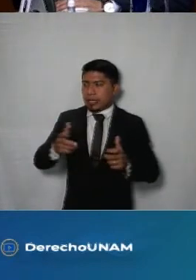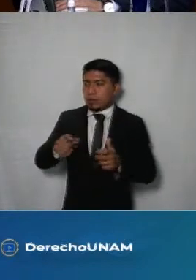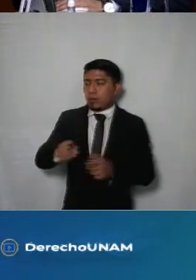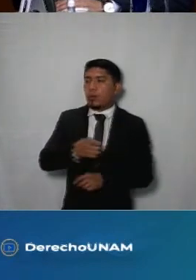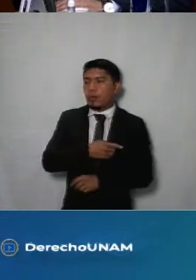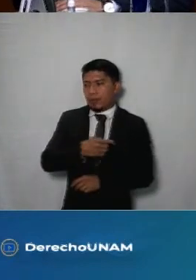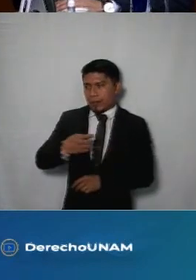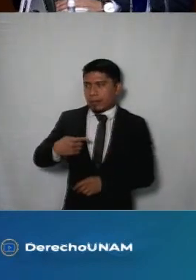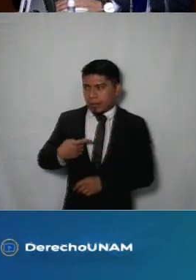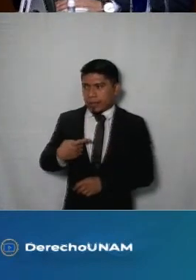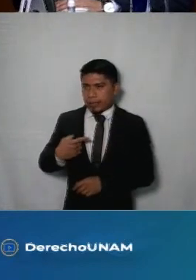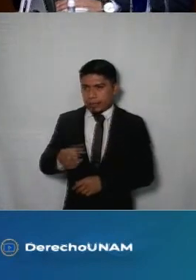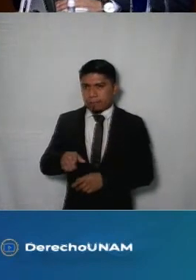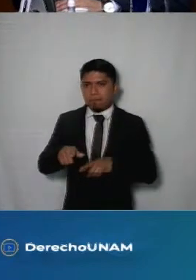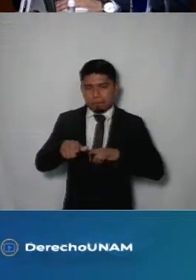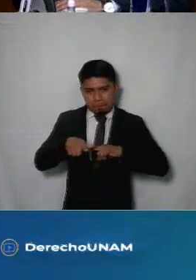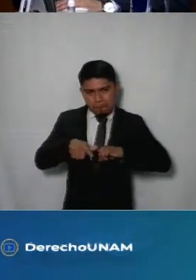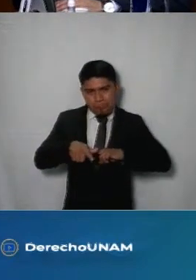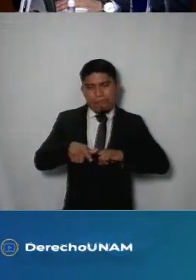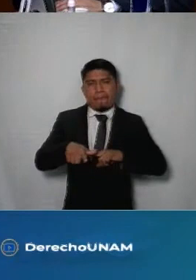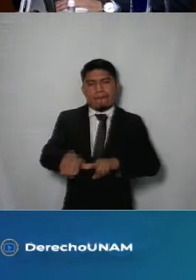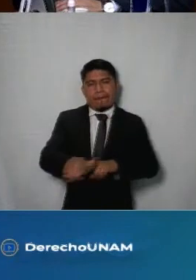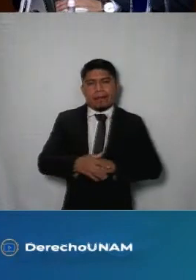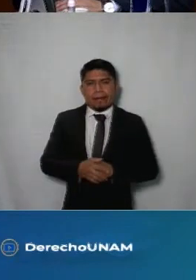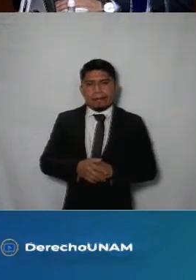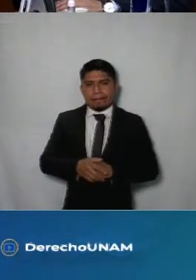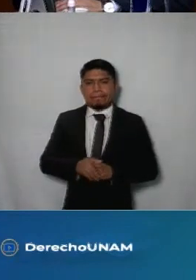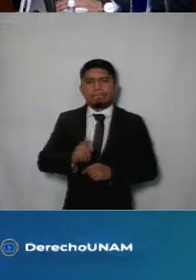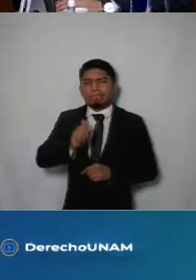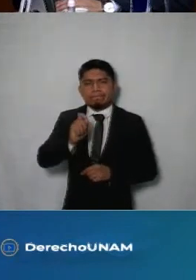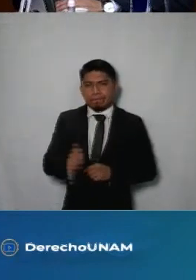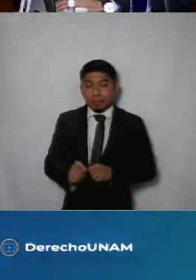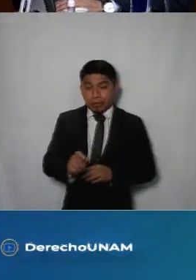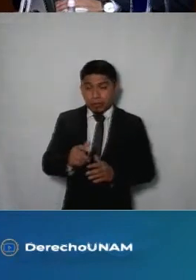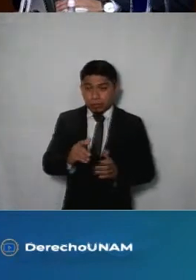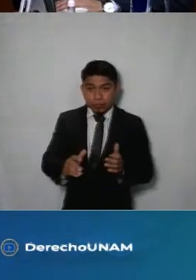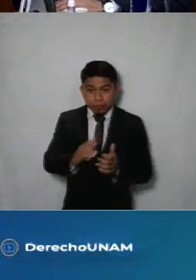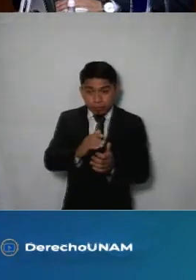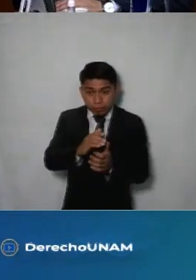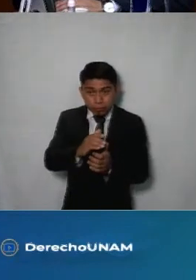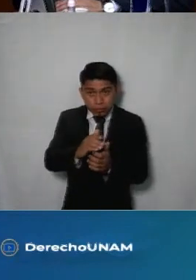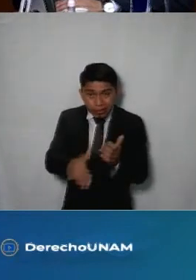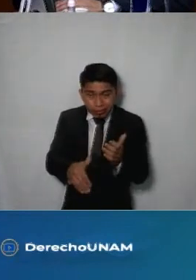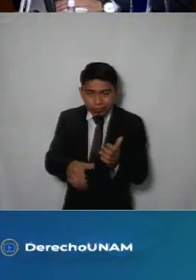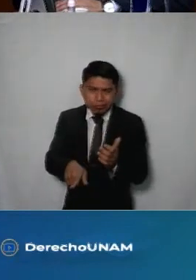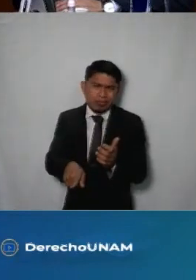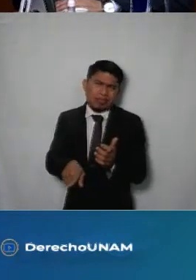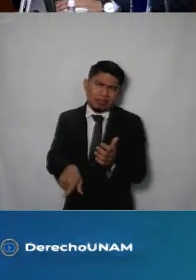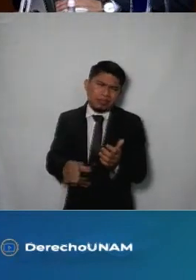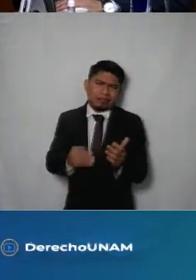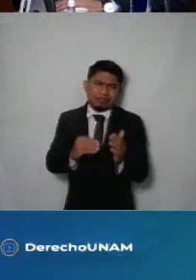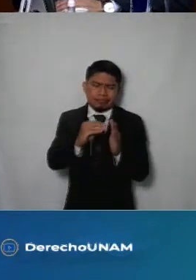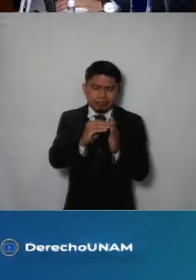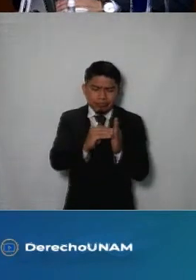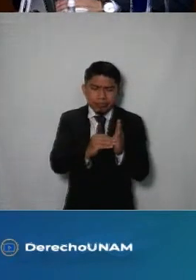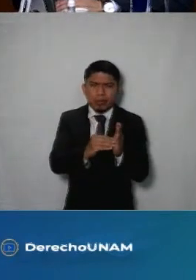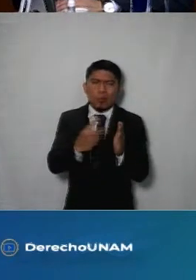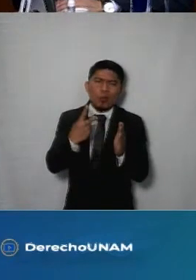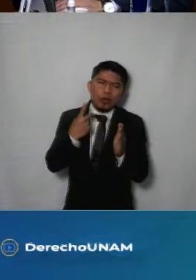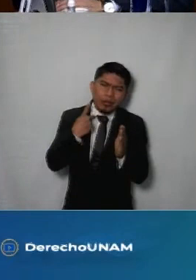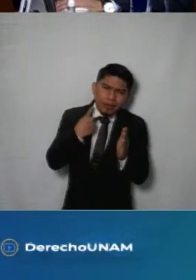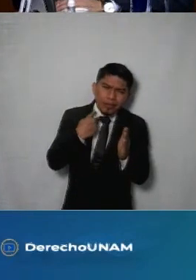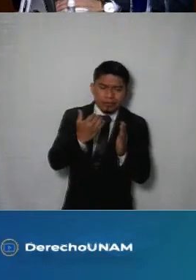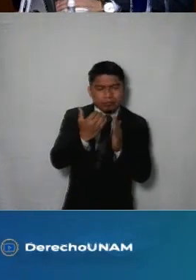traduce en un deber amplio y continuo es decir que no se agota en la implementación de políticas o